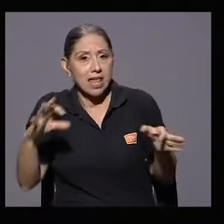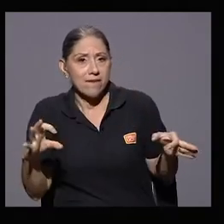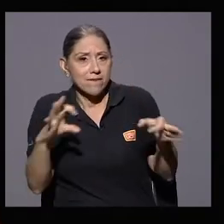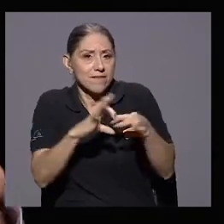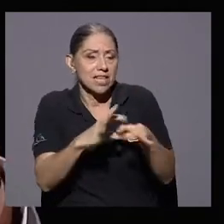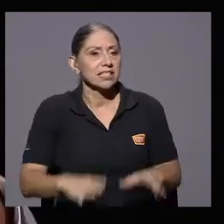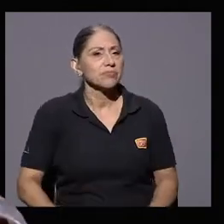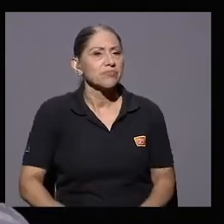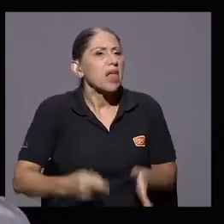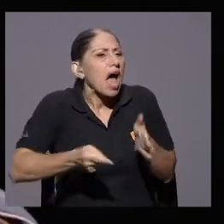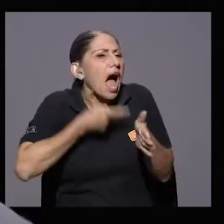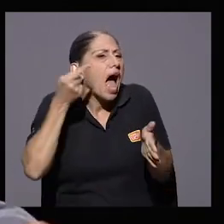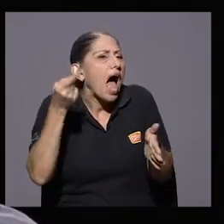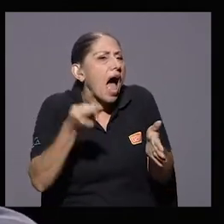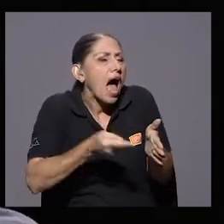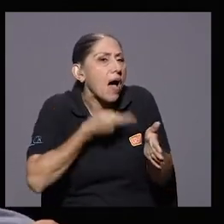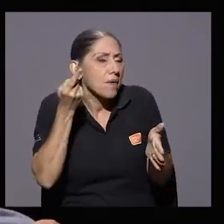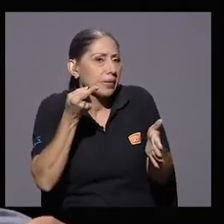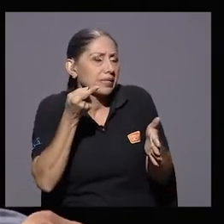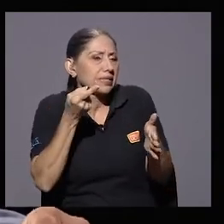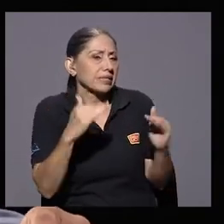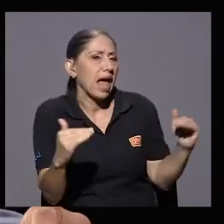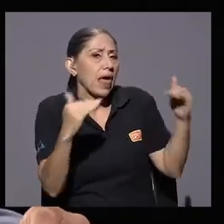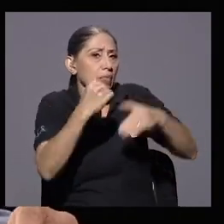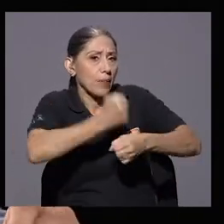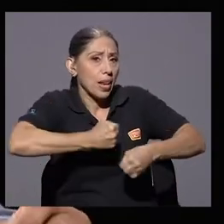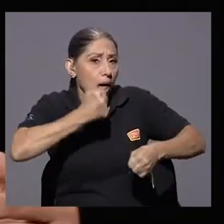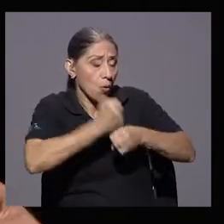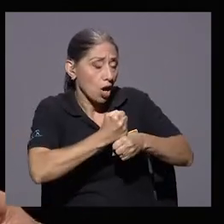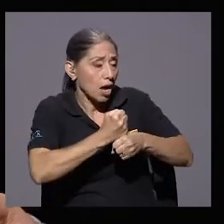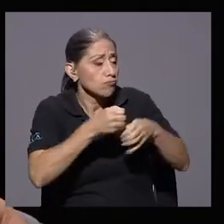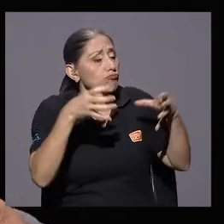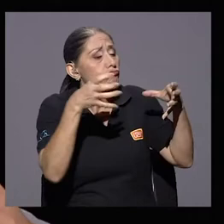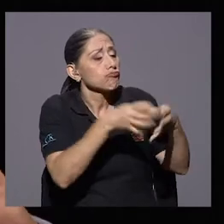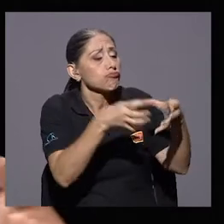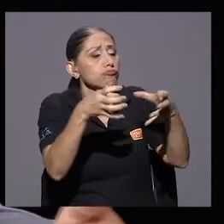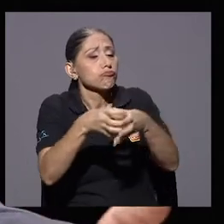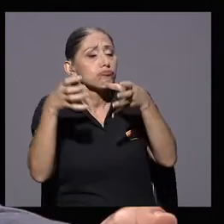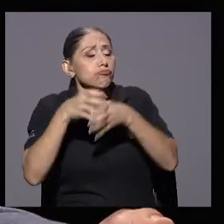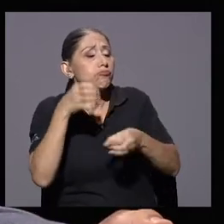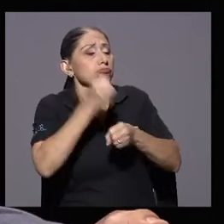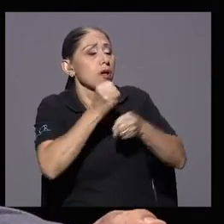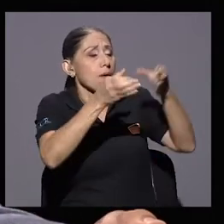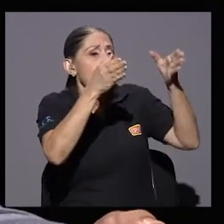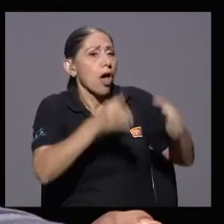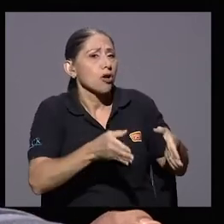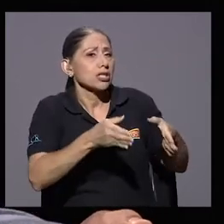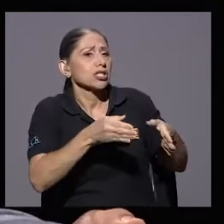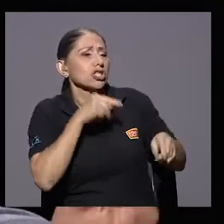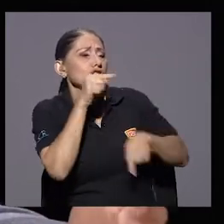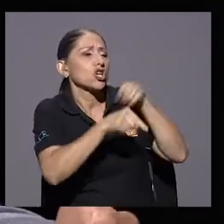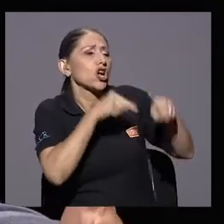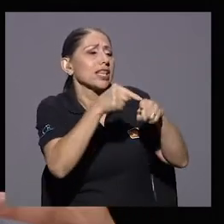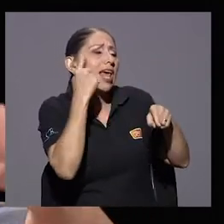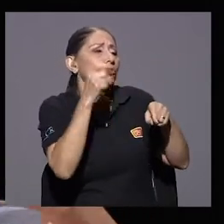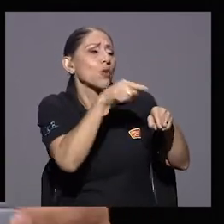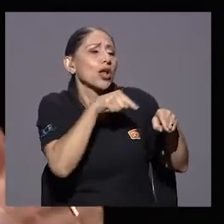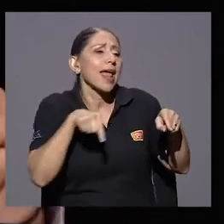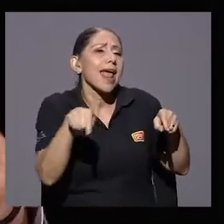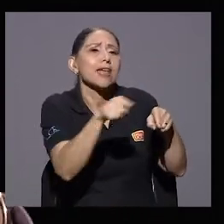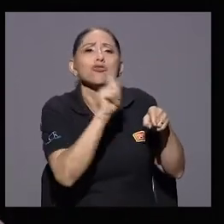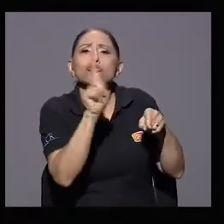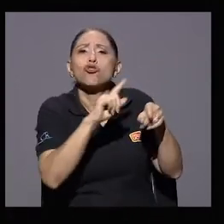laborales, los sindicatos son criticados porque no hacen una protección sistemática con los interinos. Eso es algo que